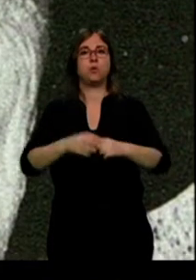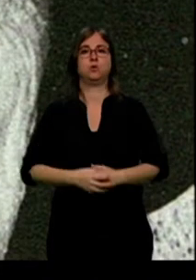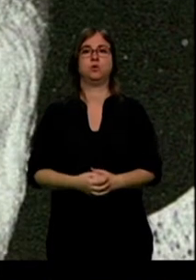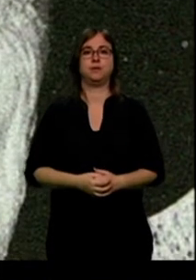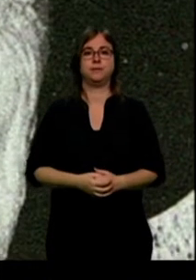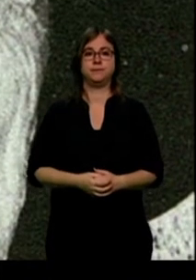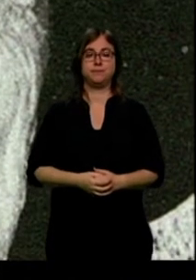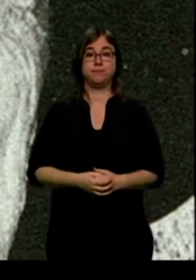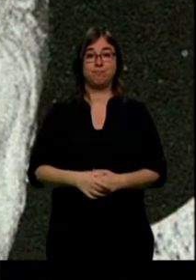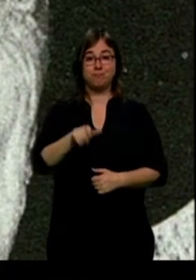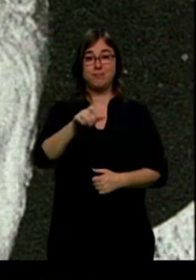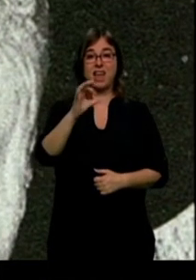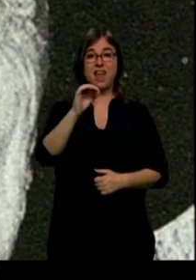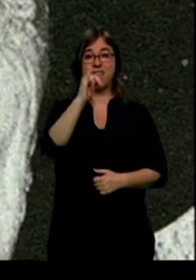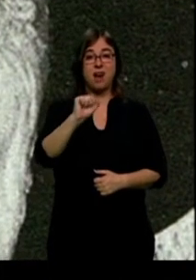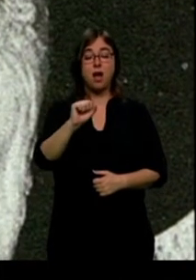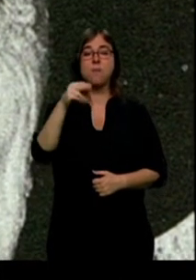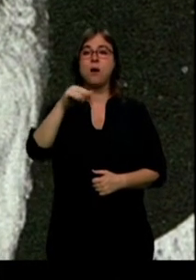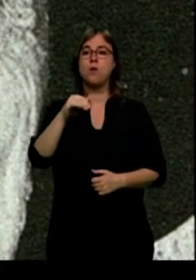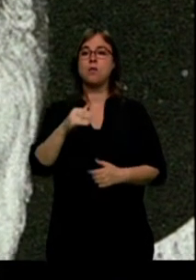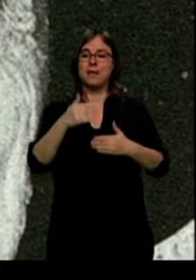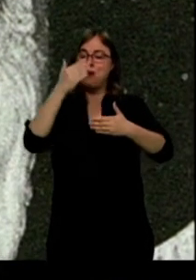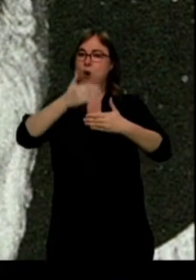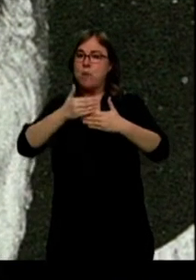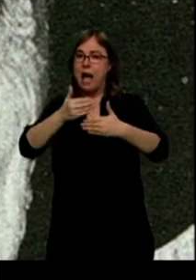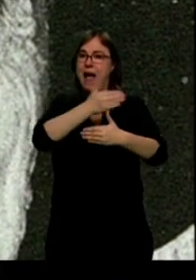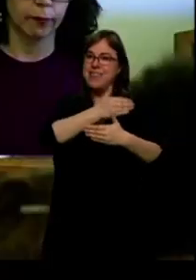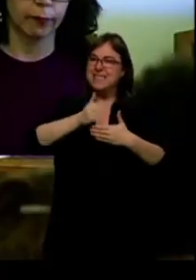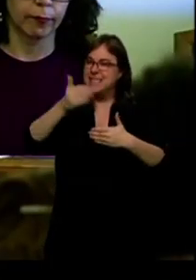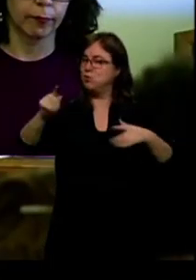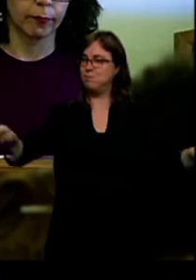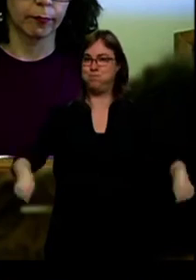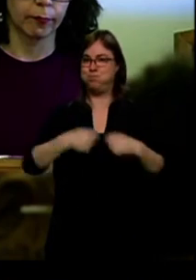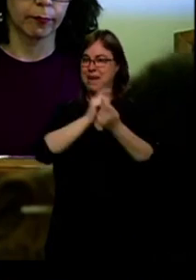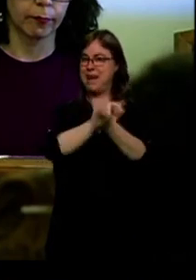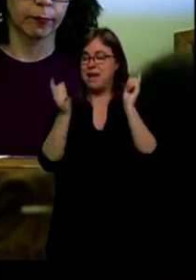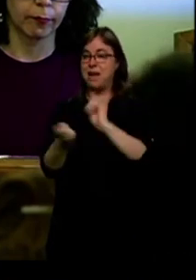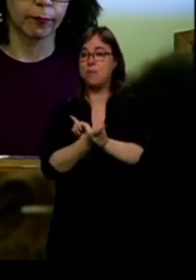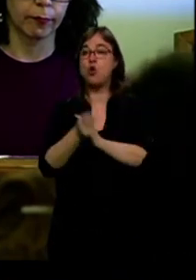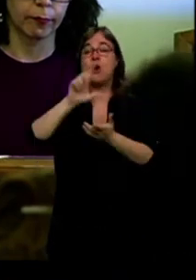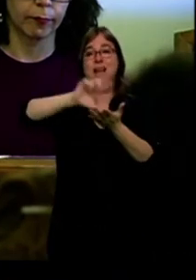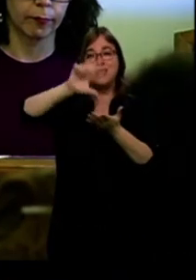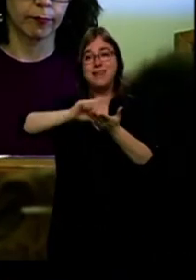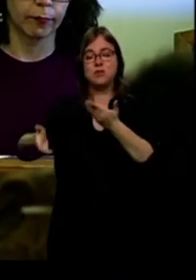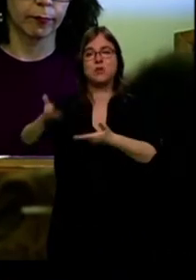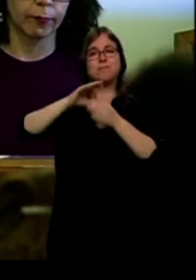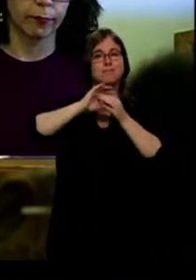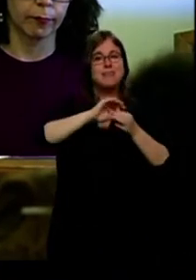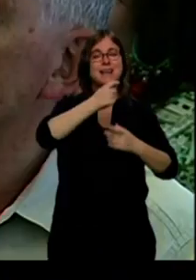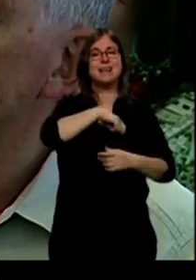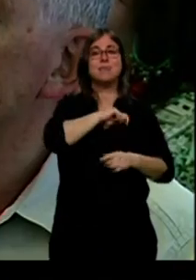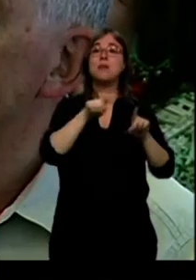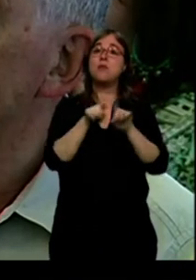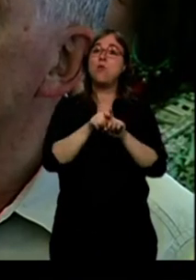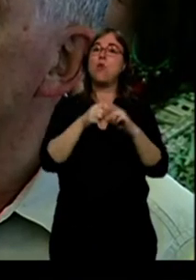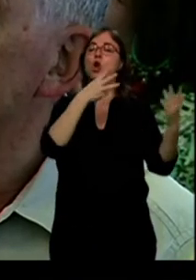Ezra Pound, un antes y un después para la literatura cuyos vínculos con España se reivindican en el marco del octavo centenario del